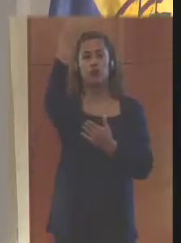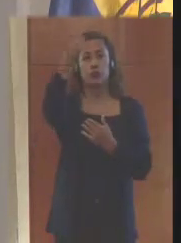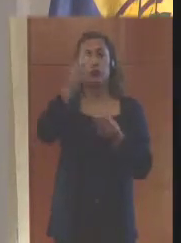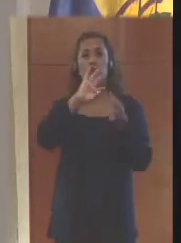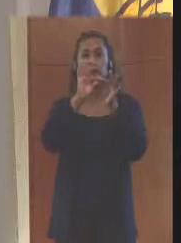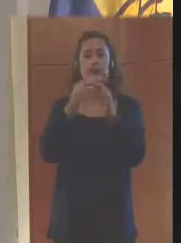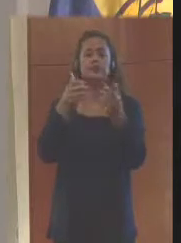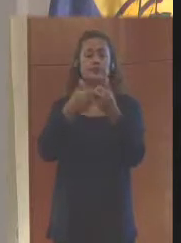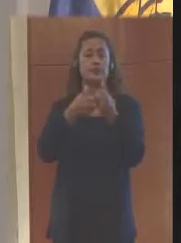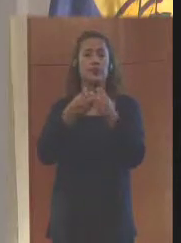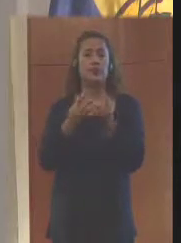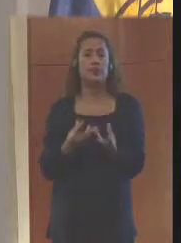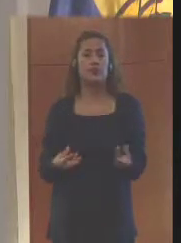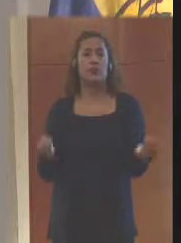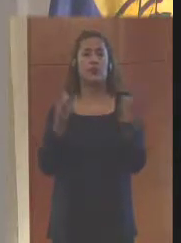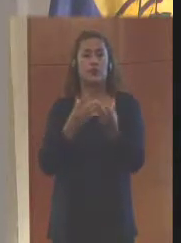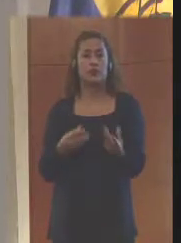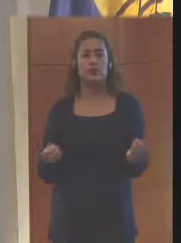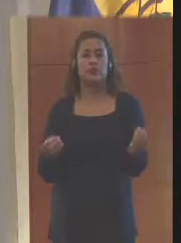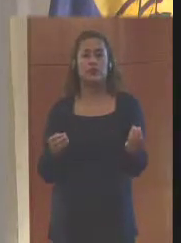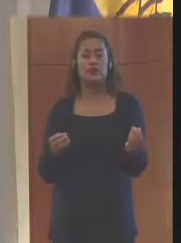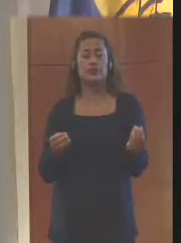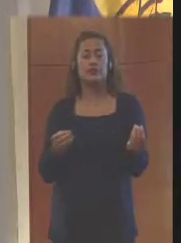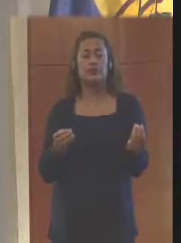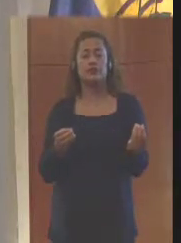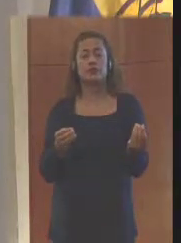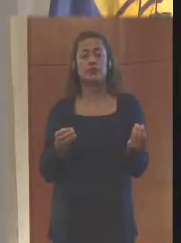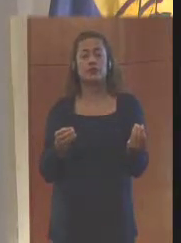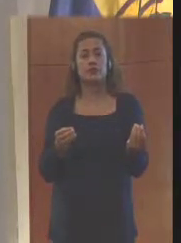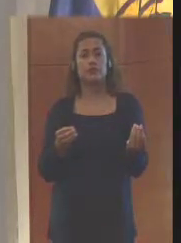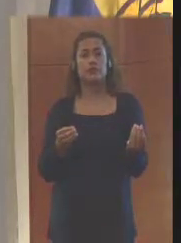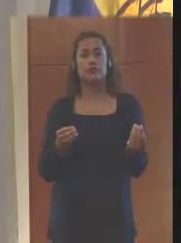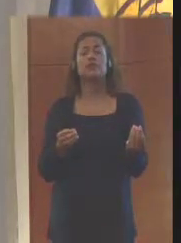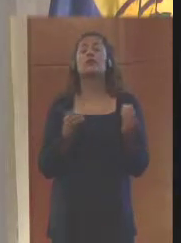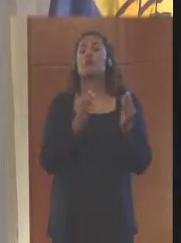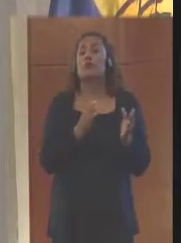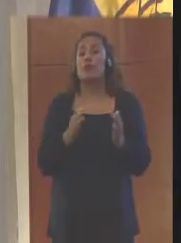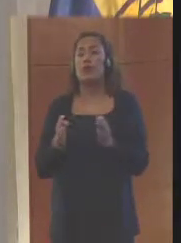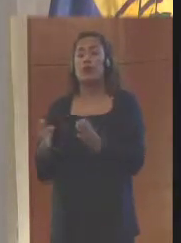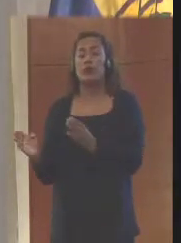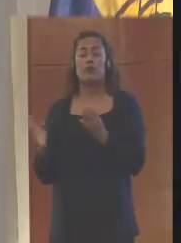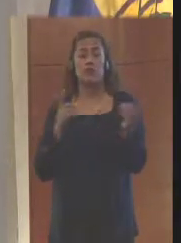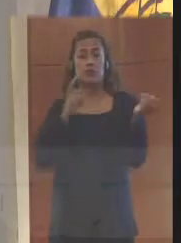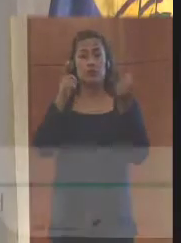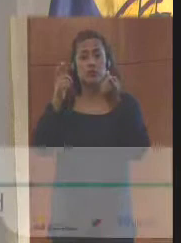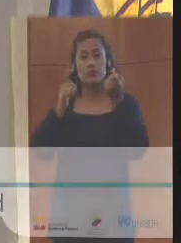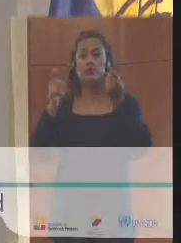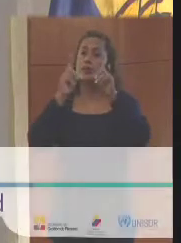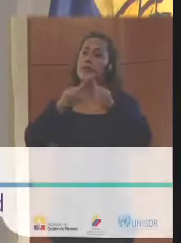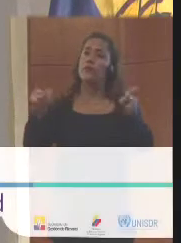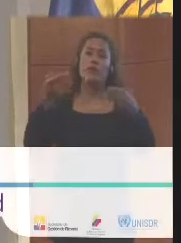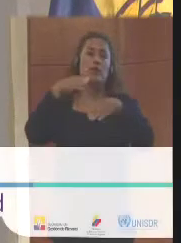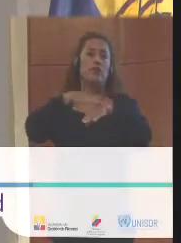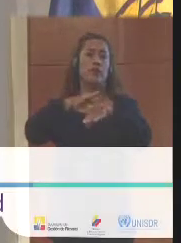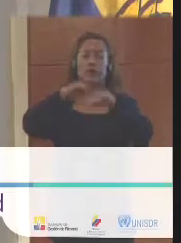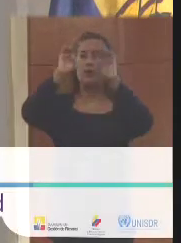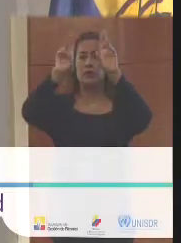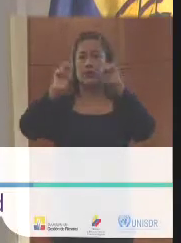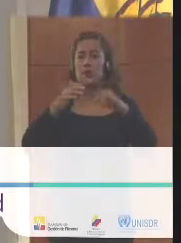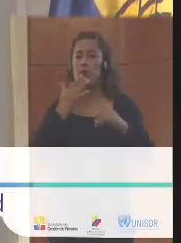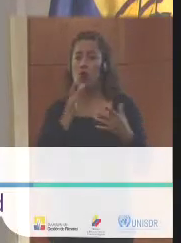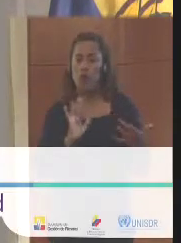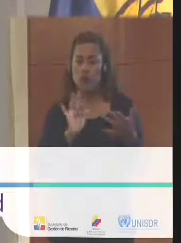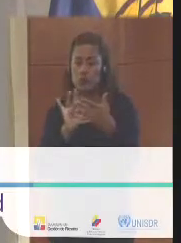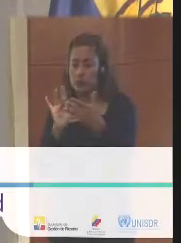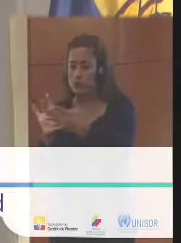generado las directrices en los temas también de acercamiento